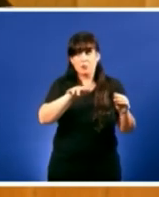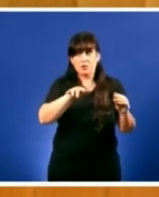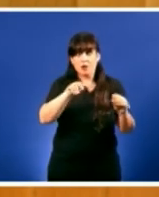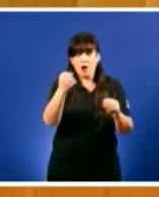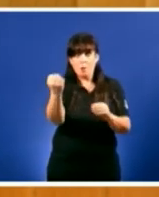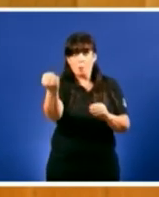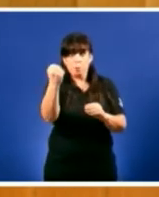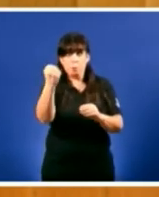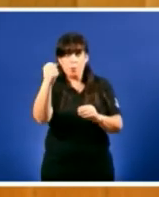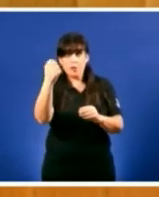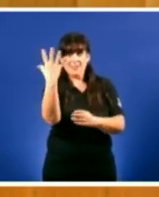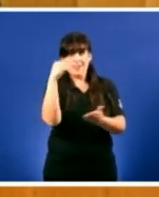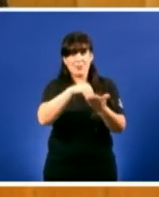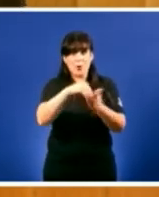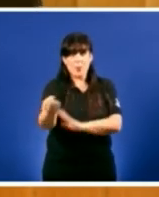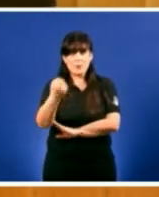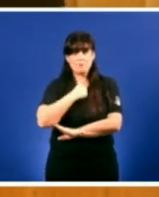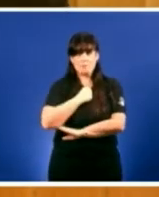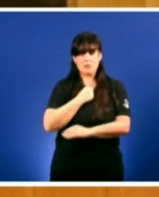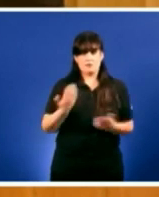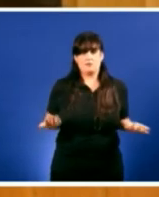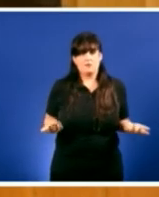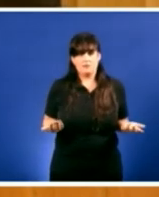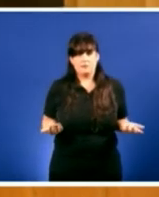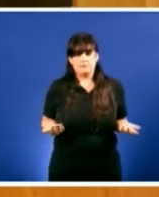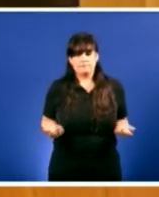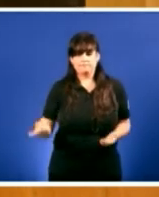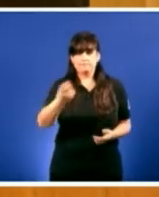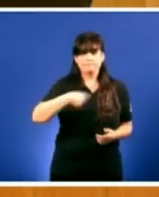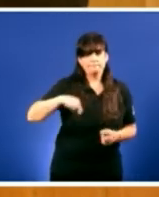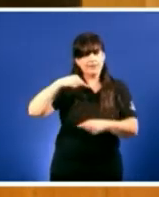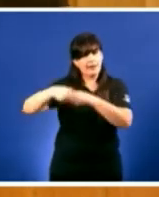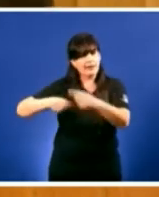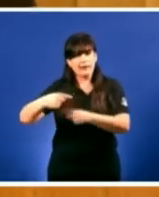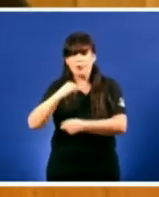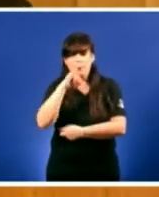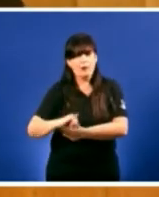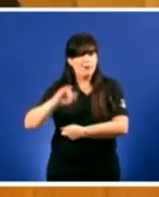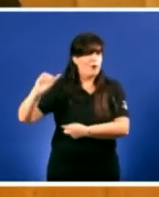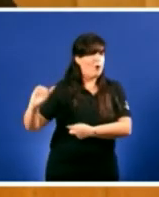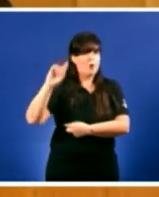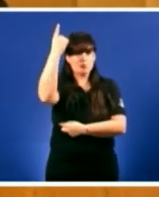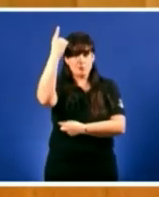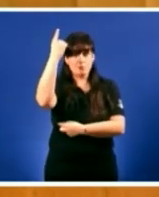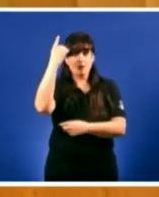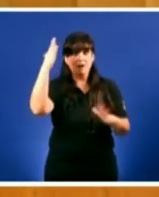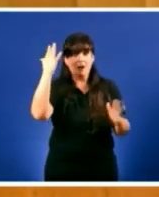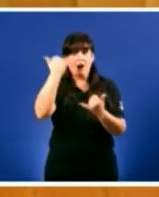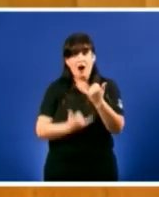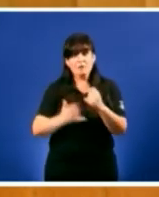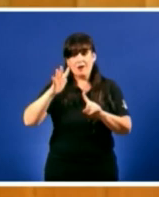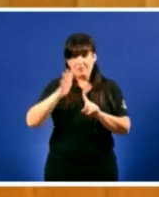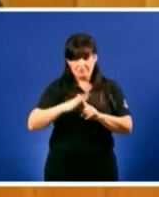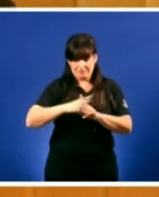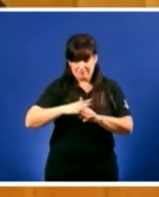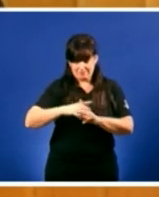potencia que en Galiza somos os primeiros en xeración eléctrica pero pagamos unha das tarifas máis caras de